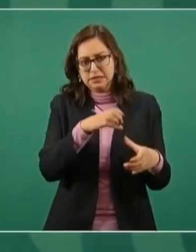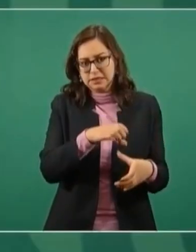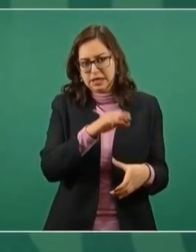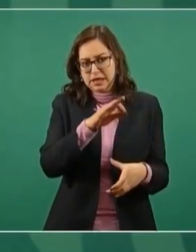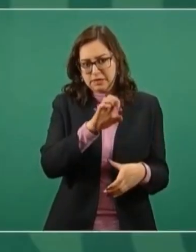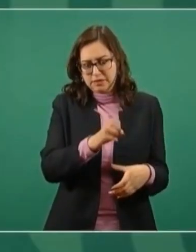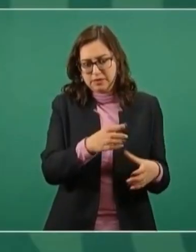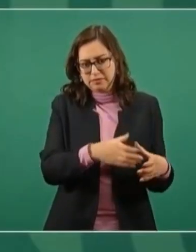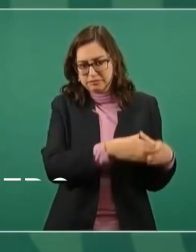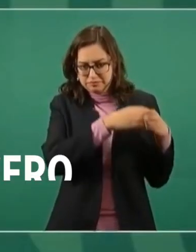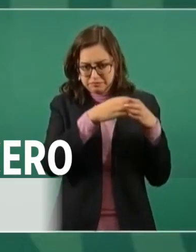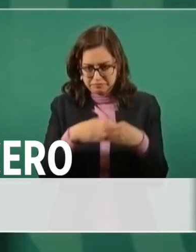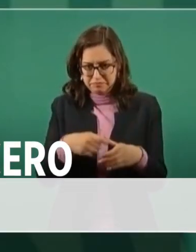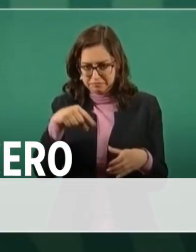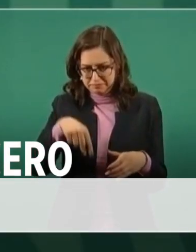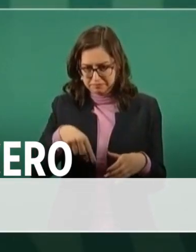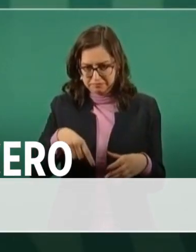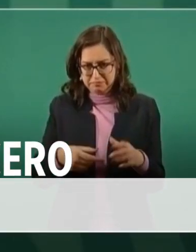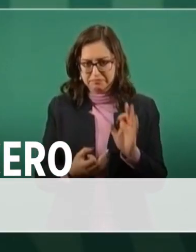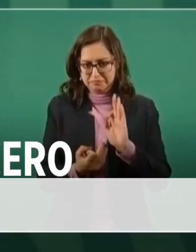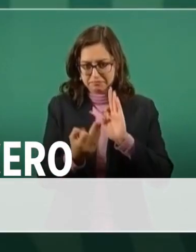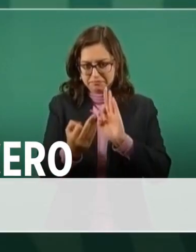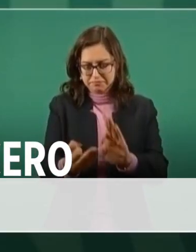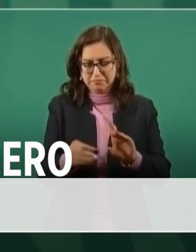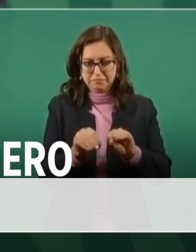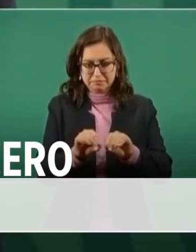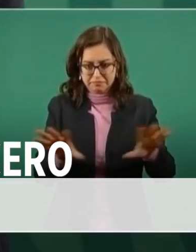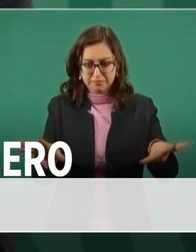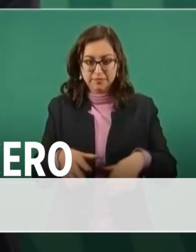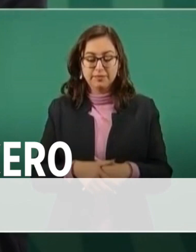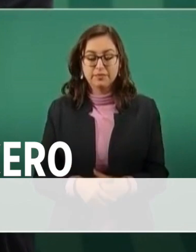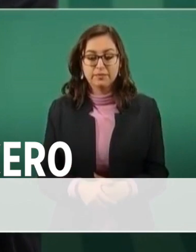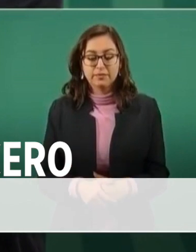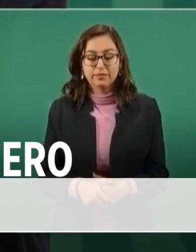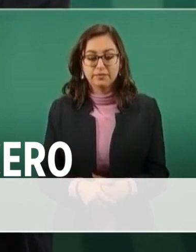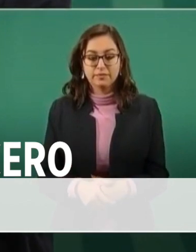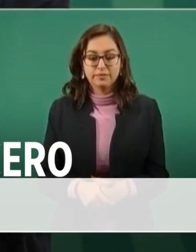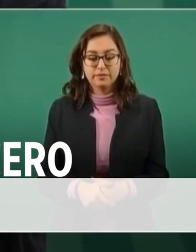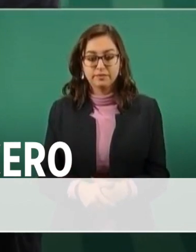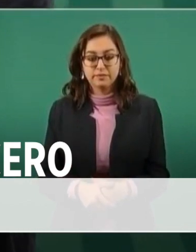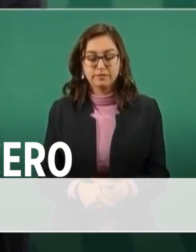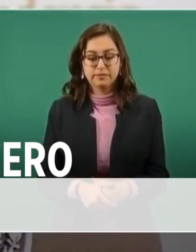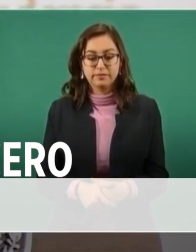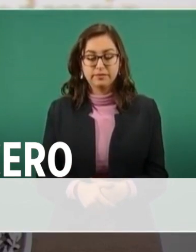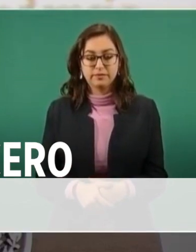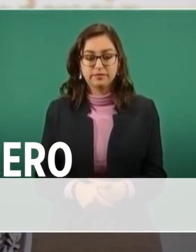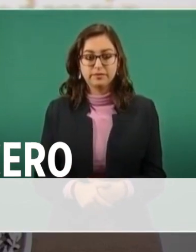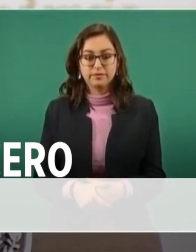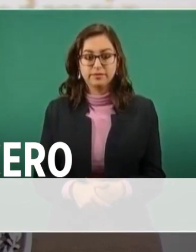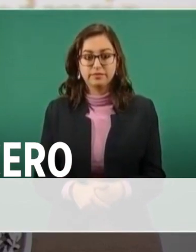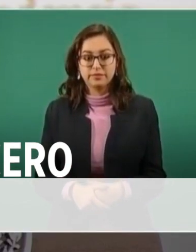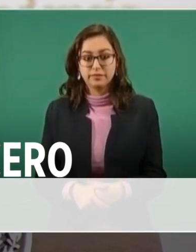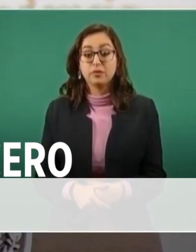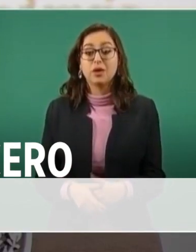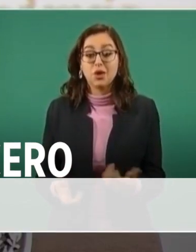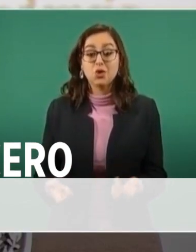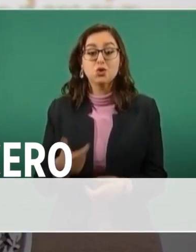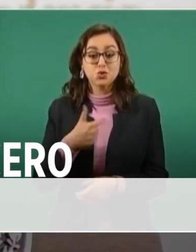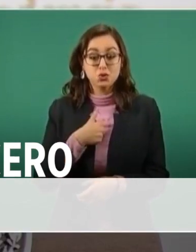A mí me ha tocado estar en estas fechas, he dormido en madera,